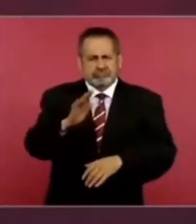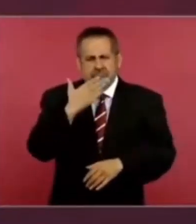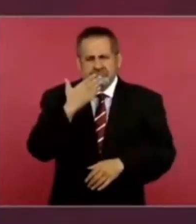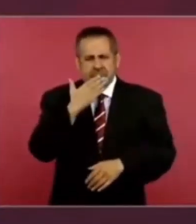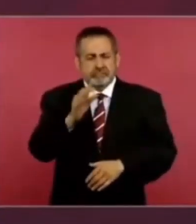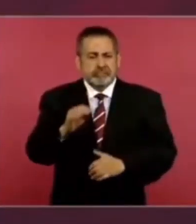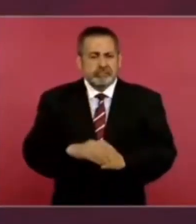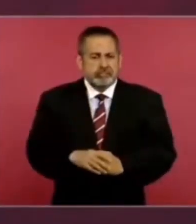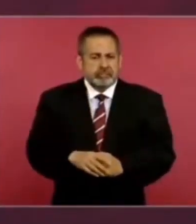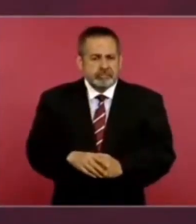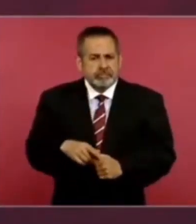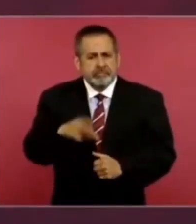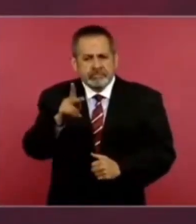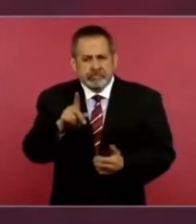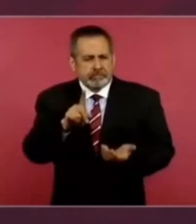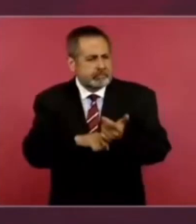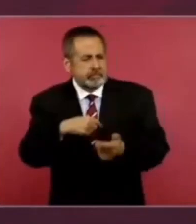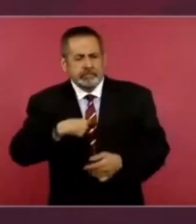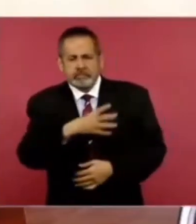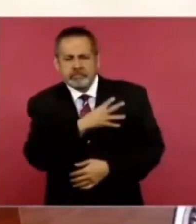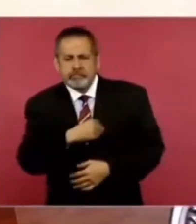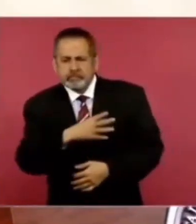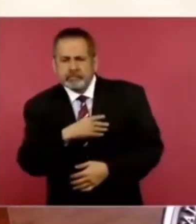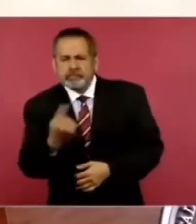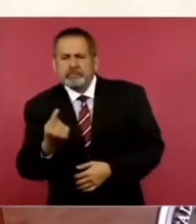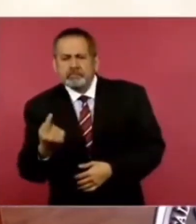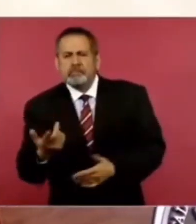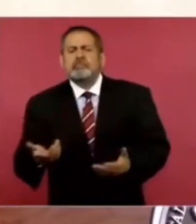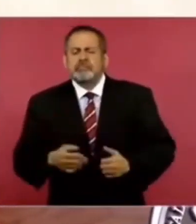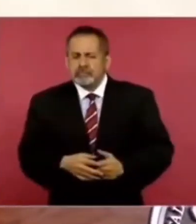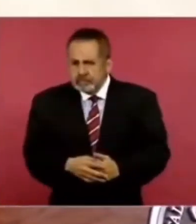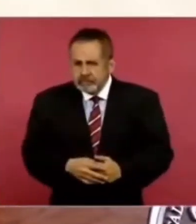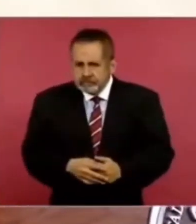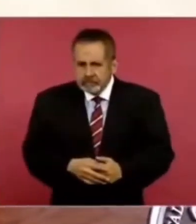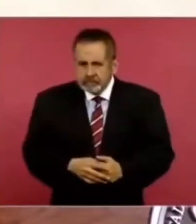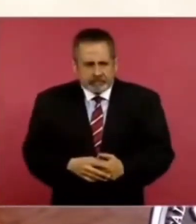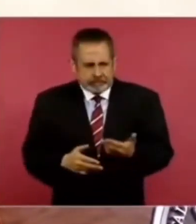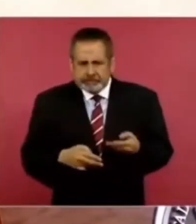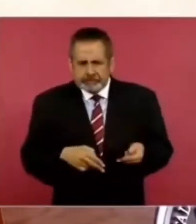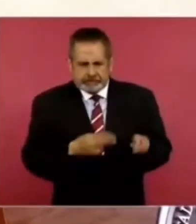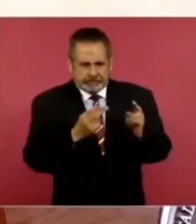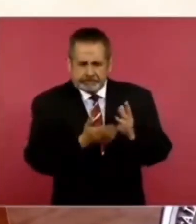Pero ¿qué tiene que ver nuestros hijos, si no están metidos?